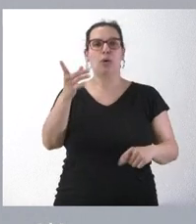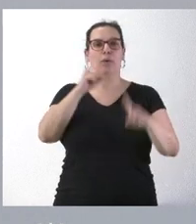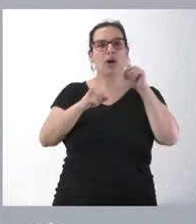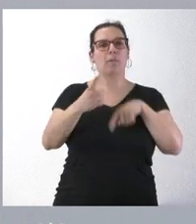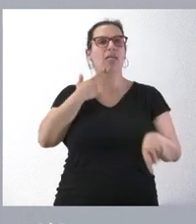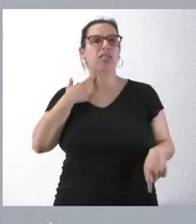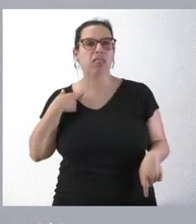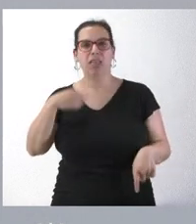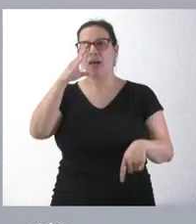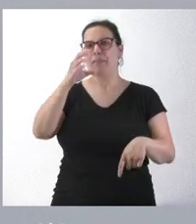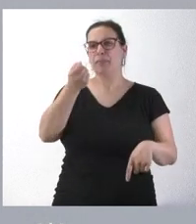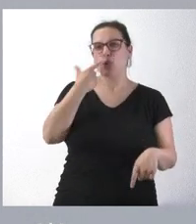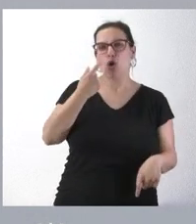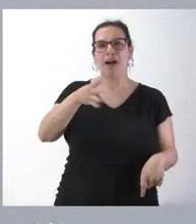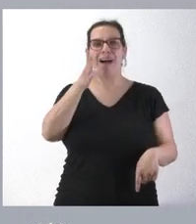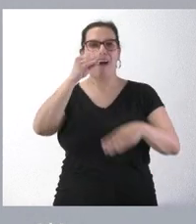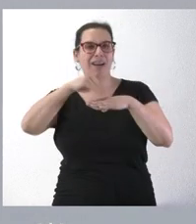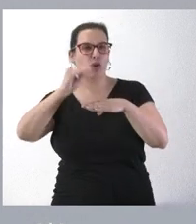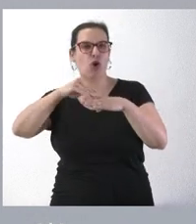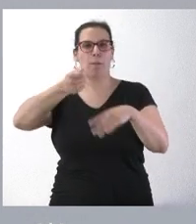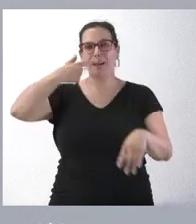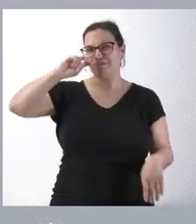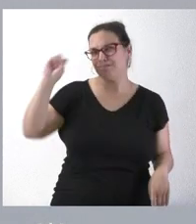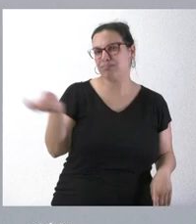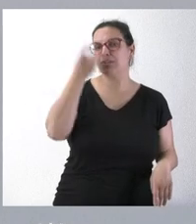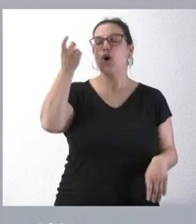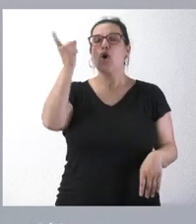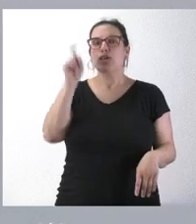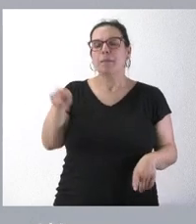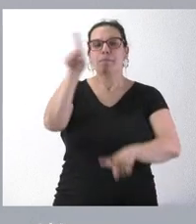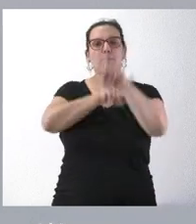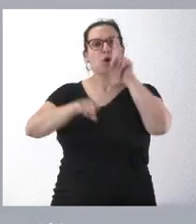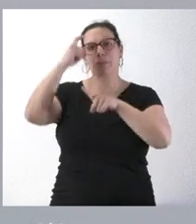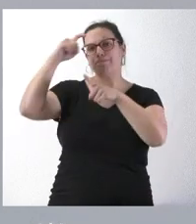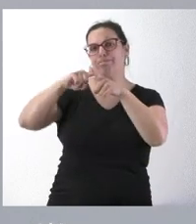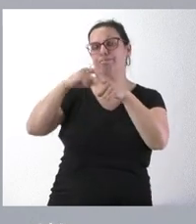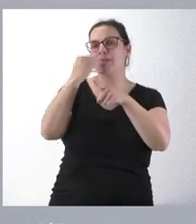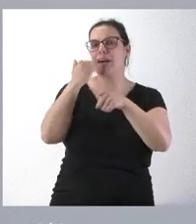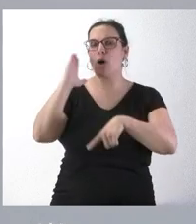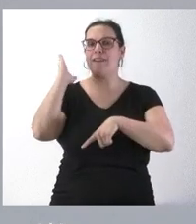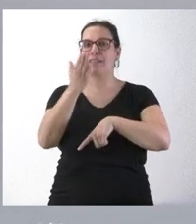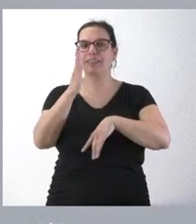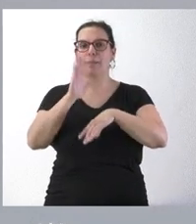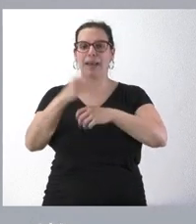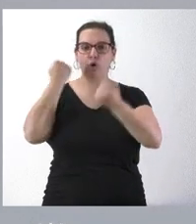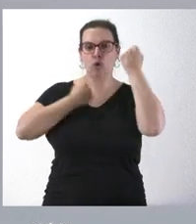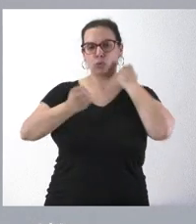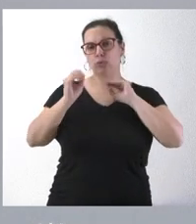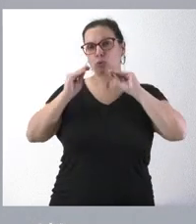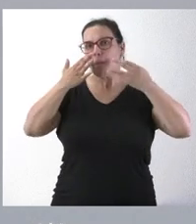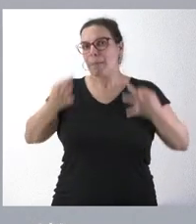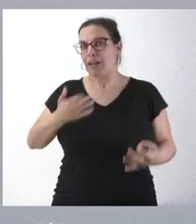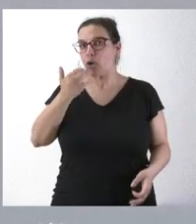drogas, psicofármacos incluidos, o que sufran algún tipo de psicopatología que afecte o distorsione la realidad de sus conductas y, por tanto,